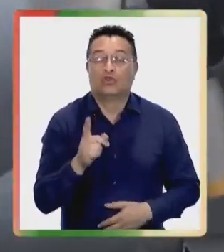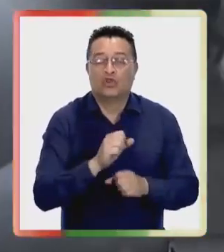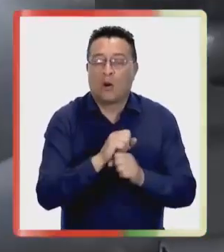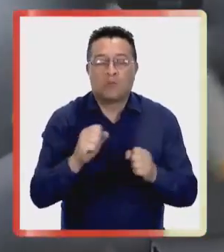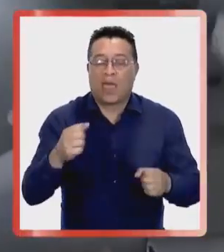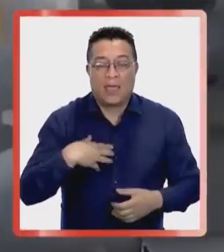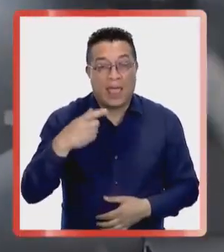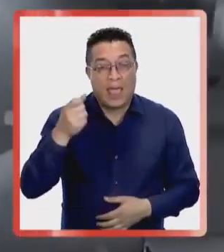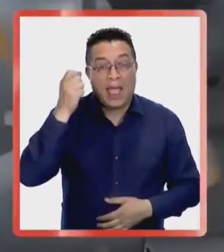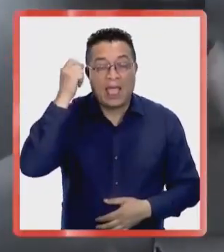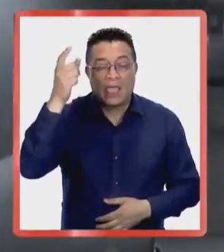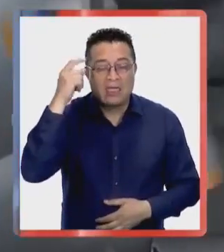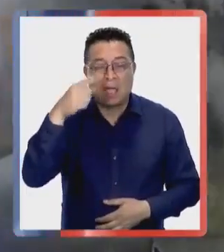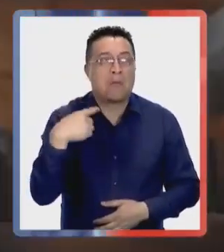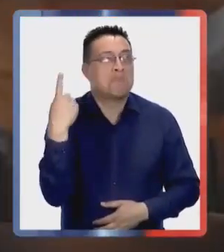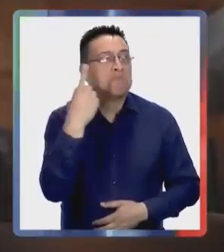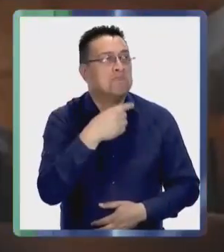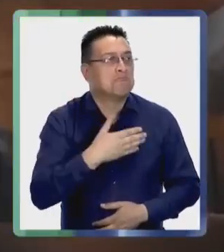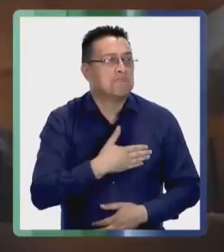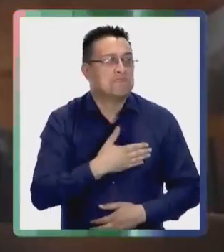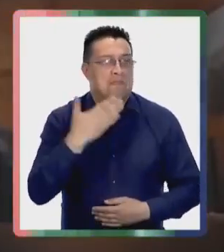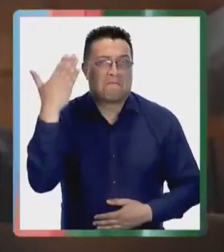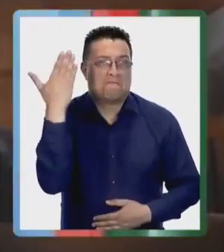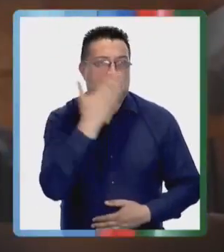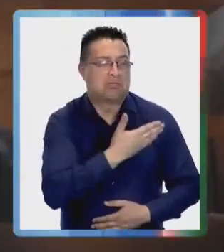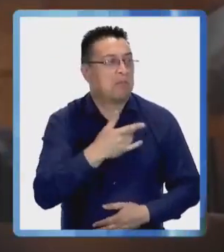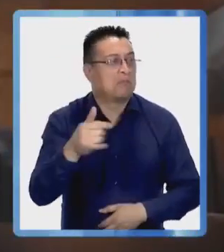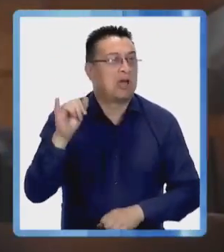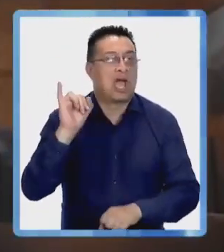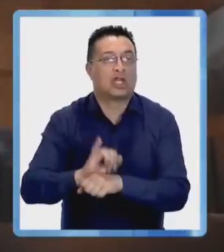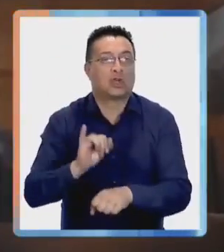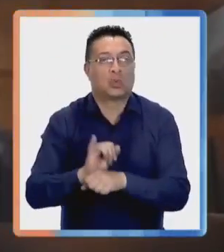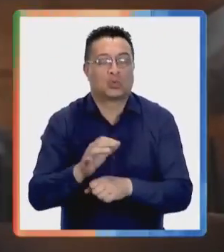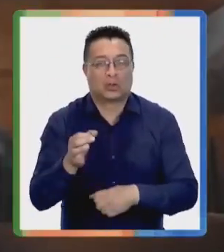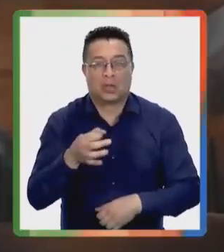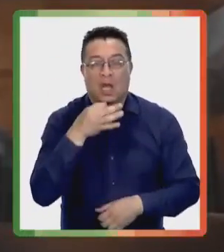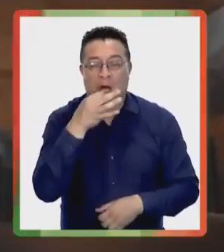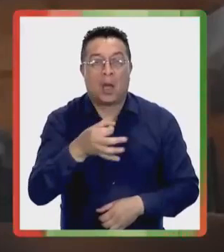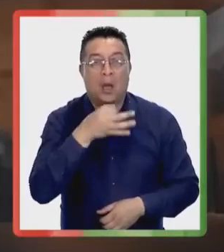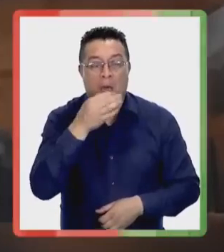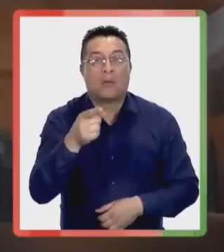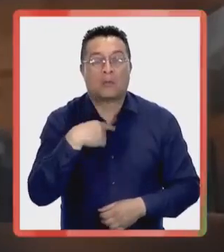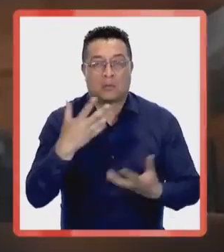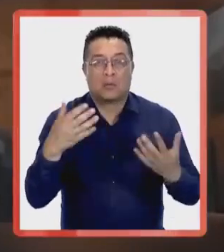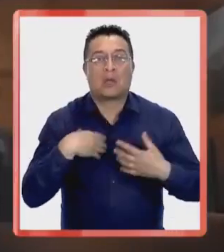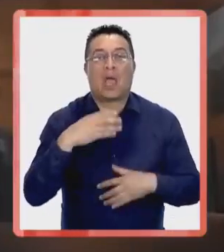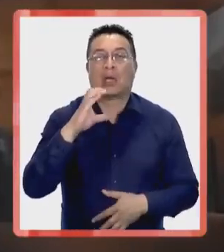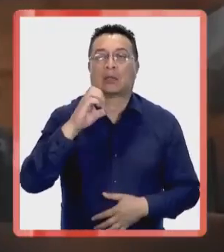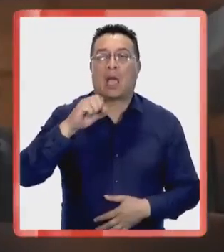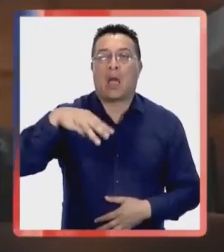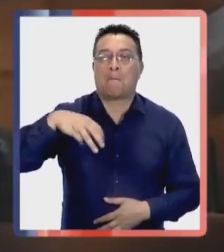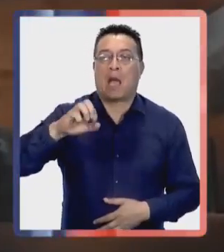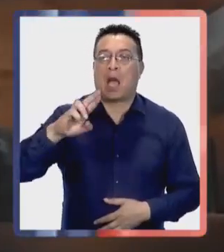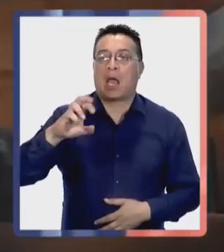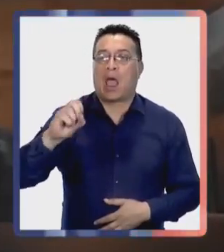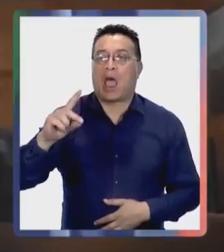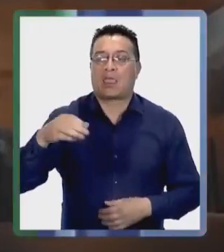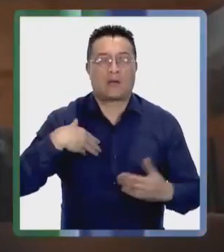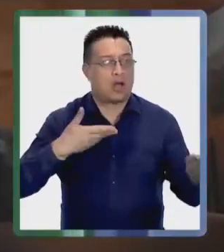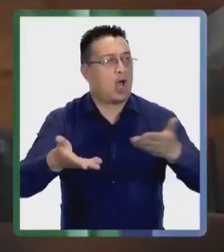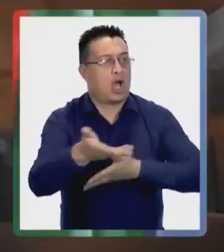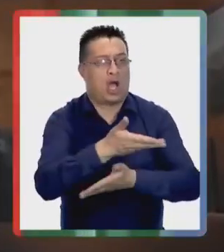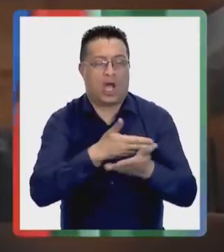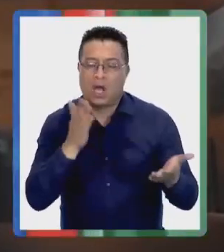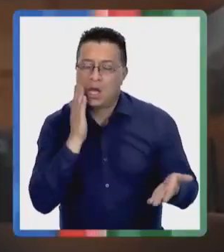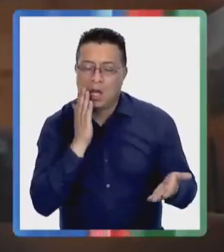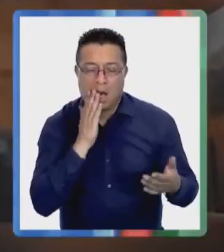destruyó la vida. No puedo entender la frialdad de una institución que